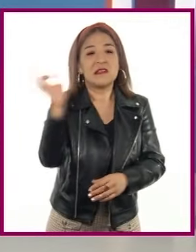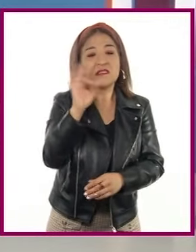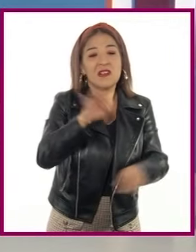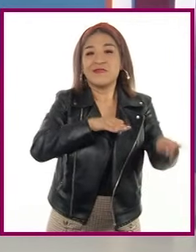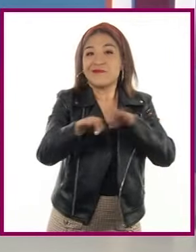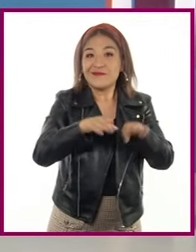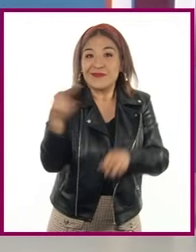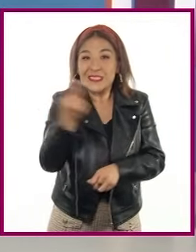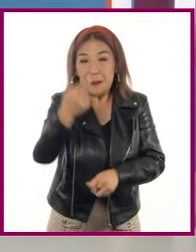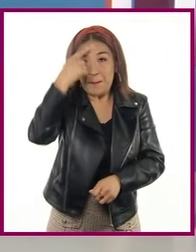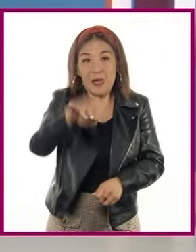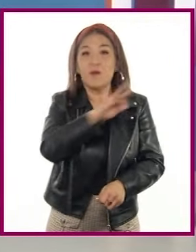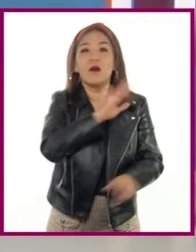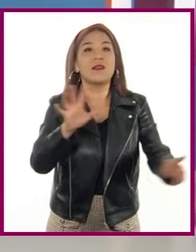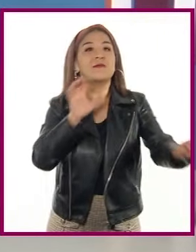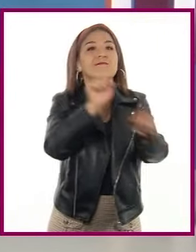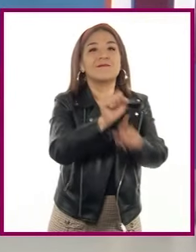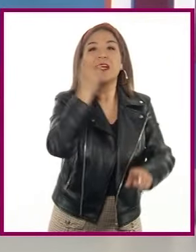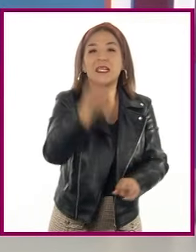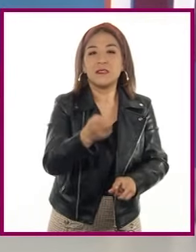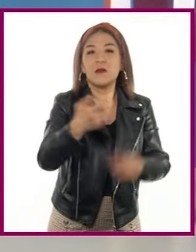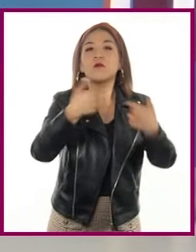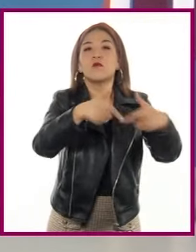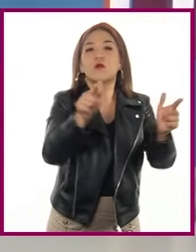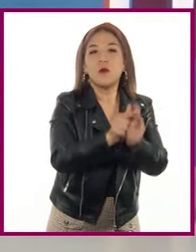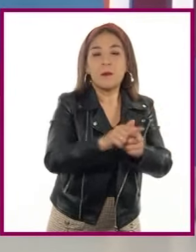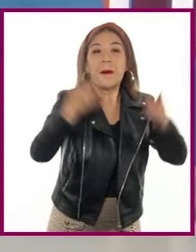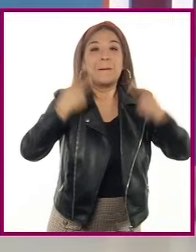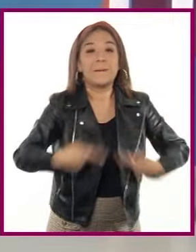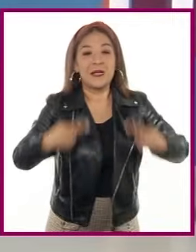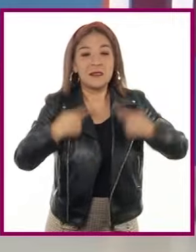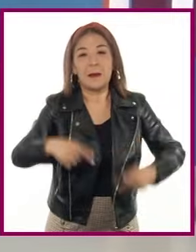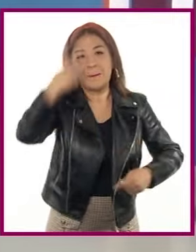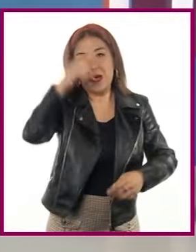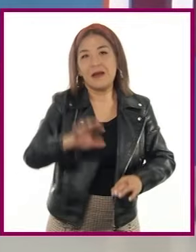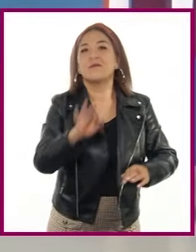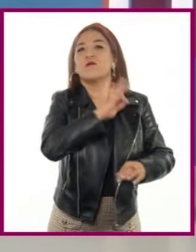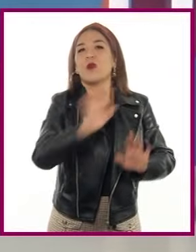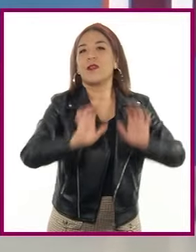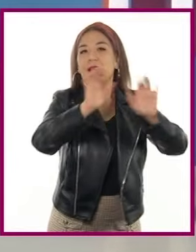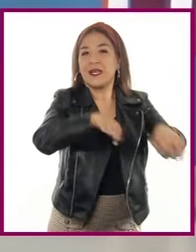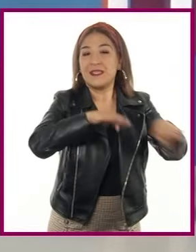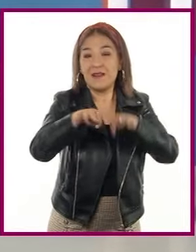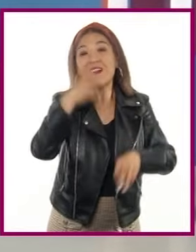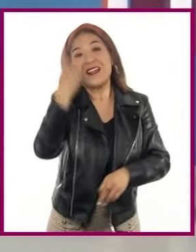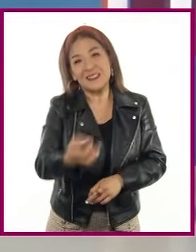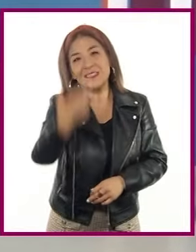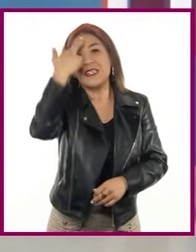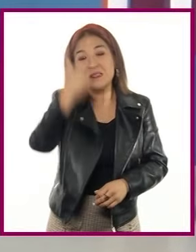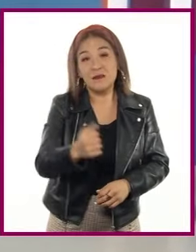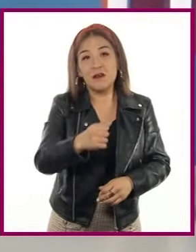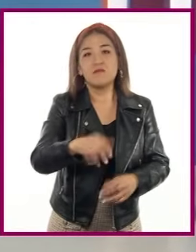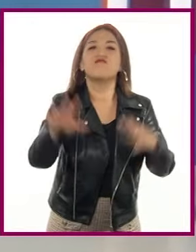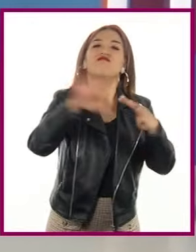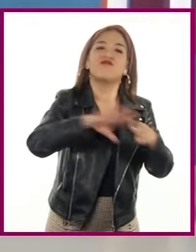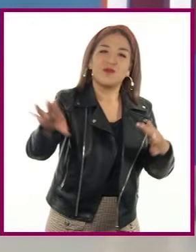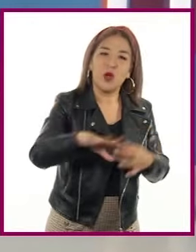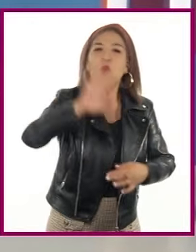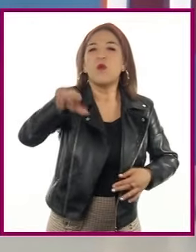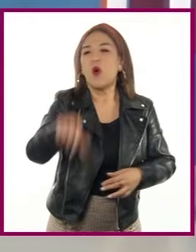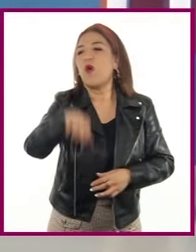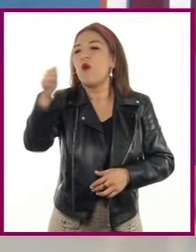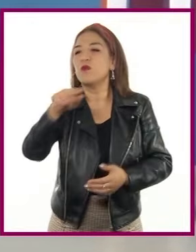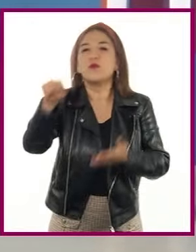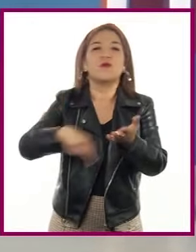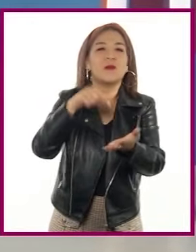necesarios para cubrir la demanda de los grupos de población en edad laboral, lo que provocará que emigren en busca de trabajo